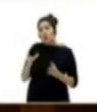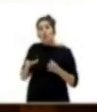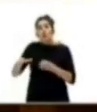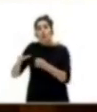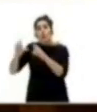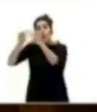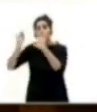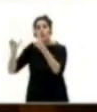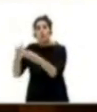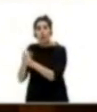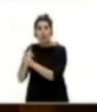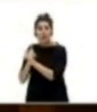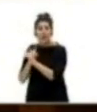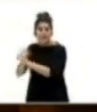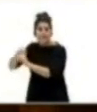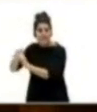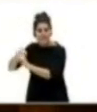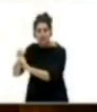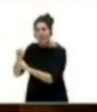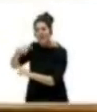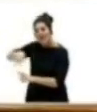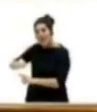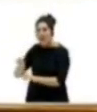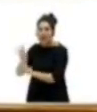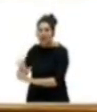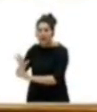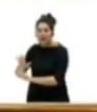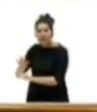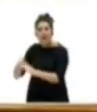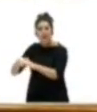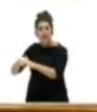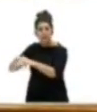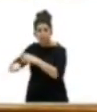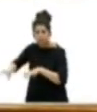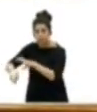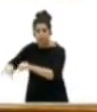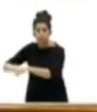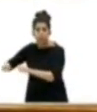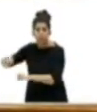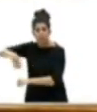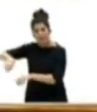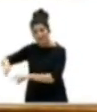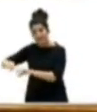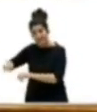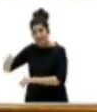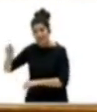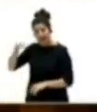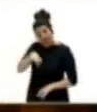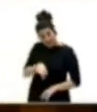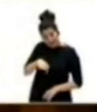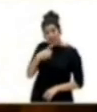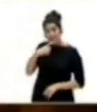exigen decretos a medida para seguir especulando con nuestra tierra. Queremos traer también a este